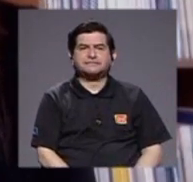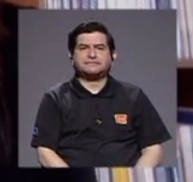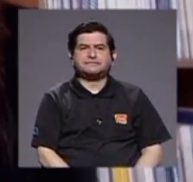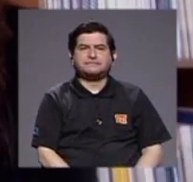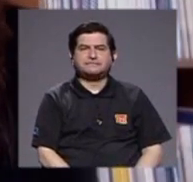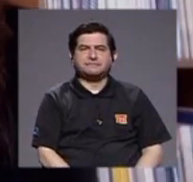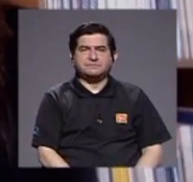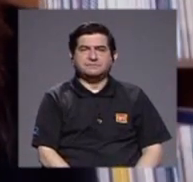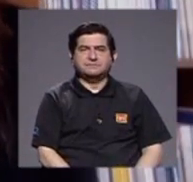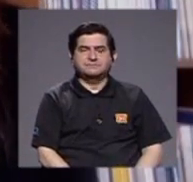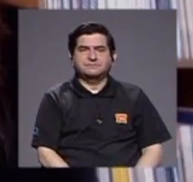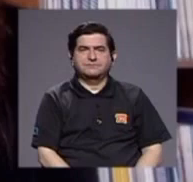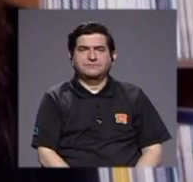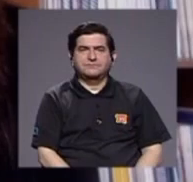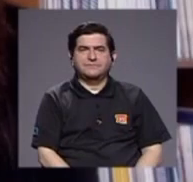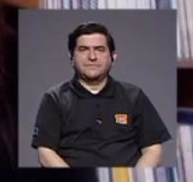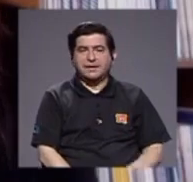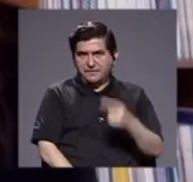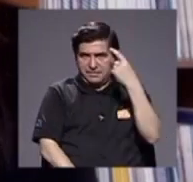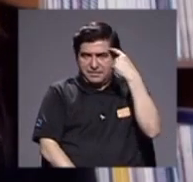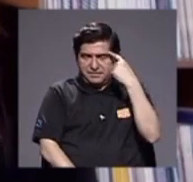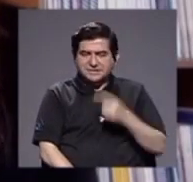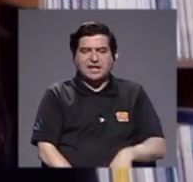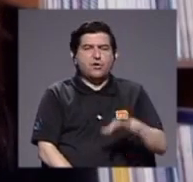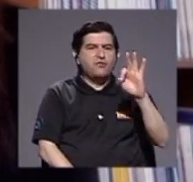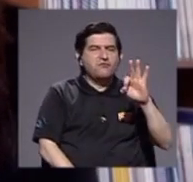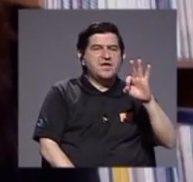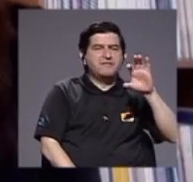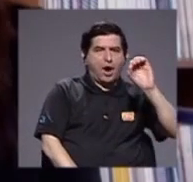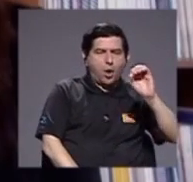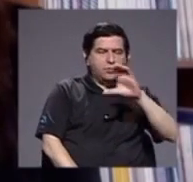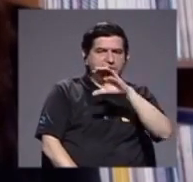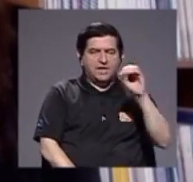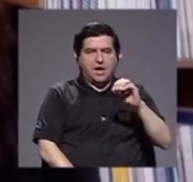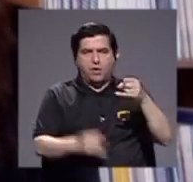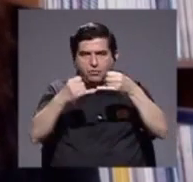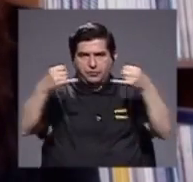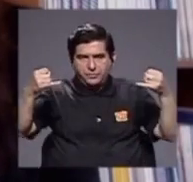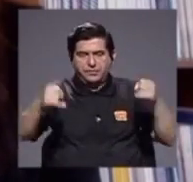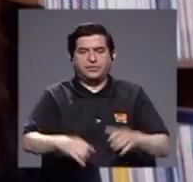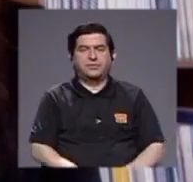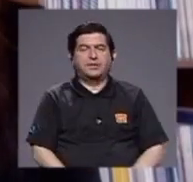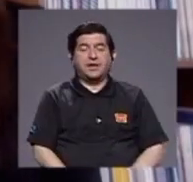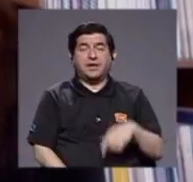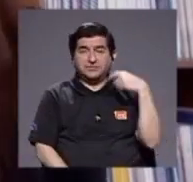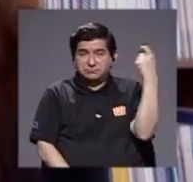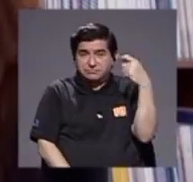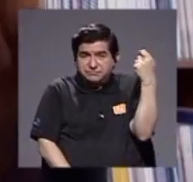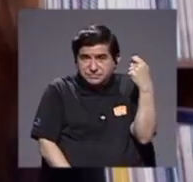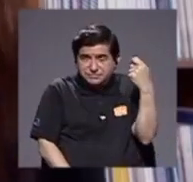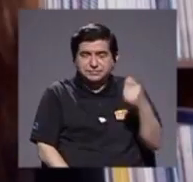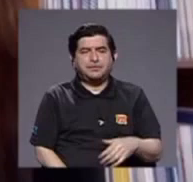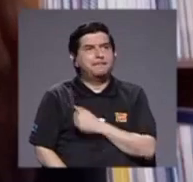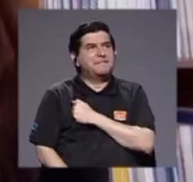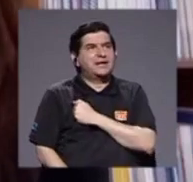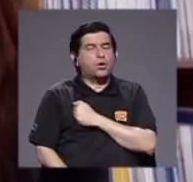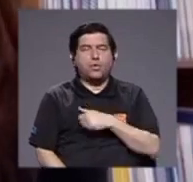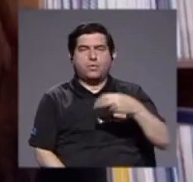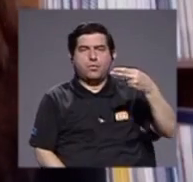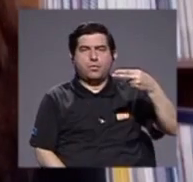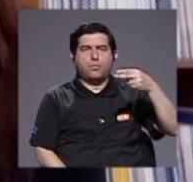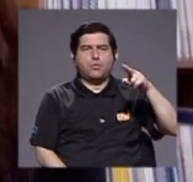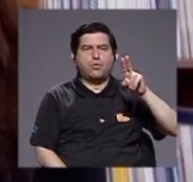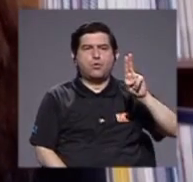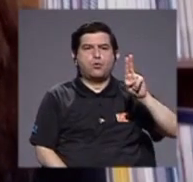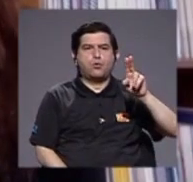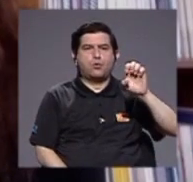de estas de cable de fibra óptica o axial en las chorotegas, perdón, en las huetares, en huetares